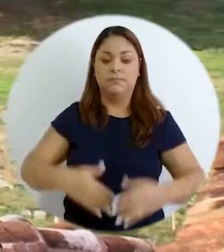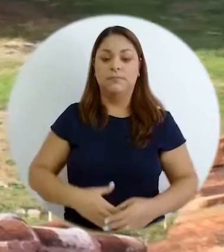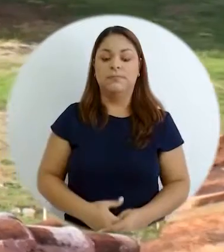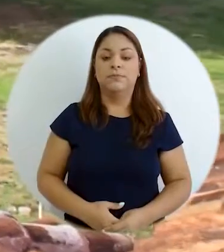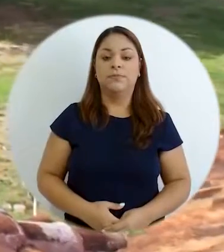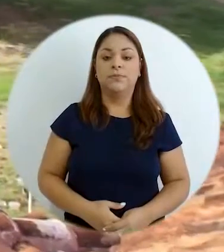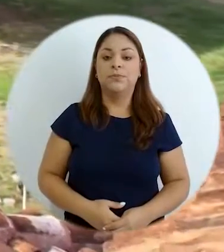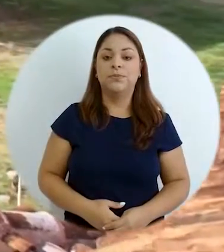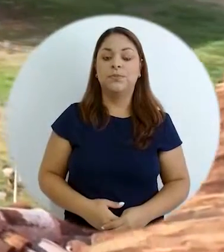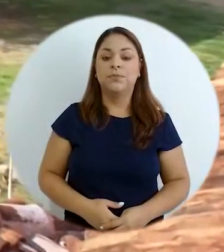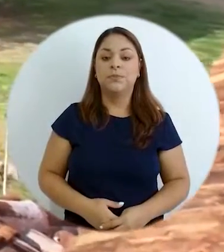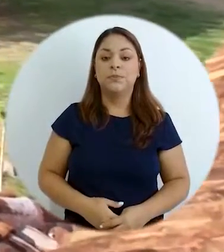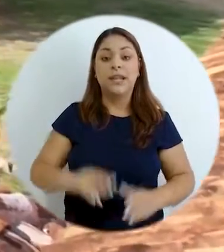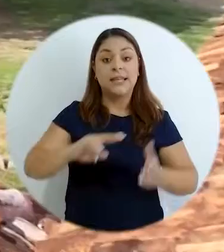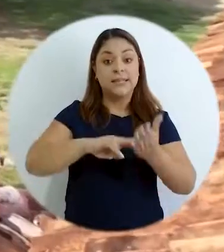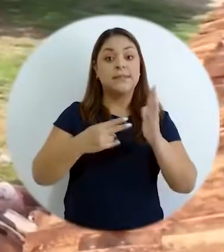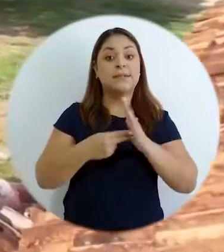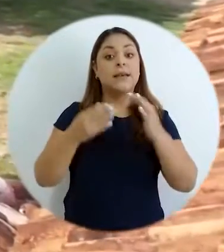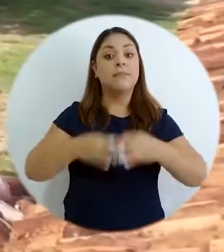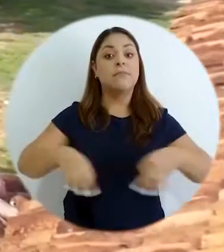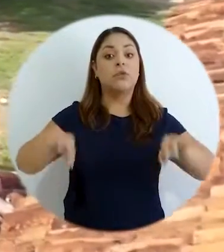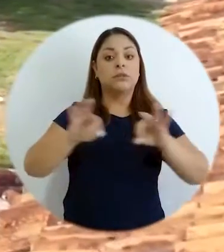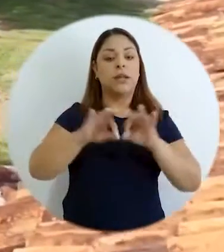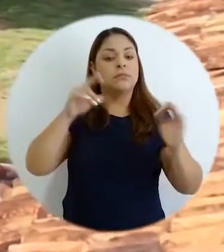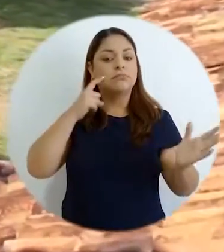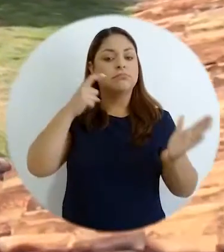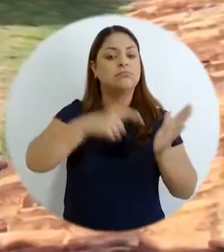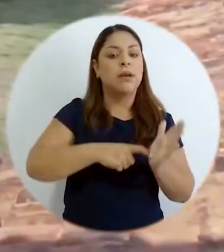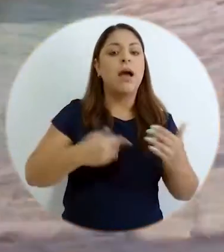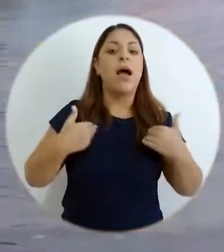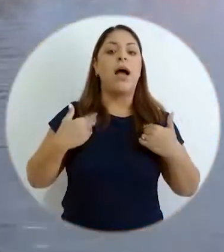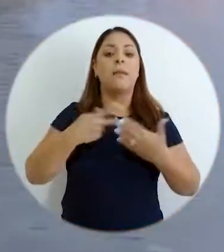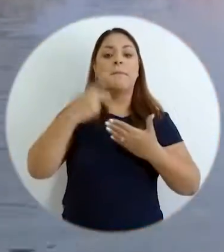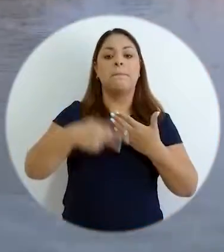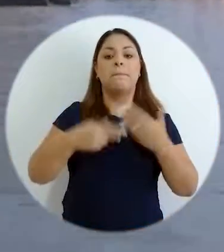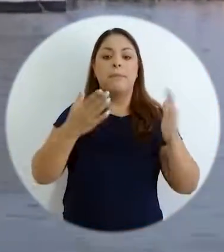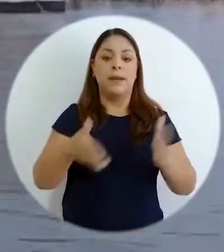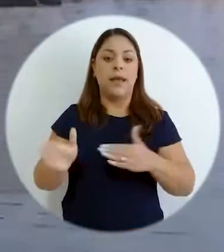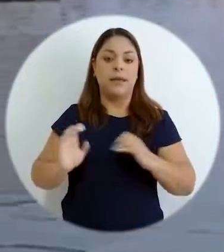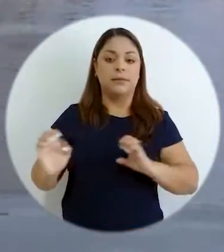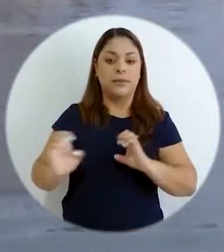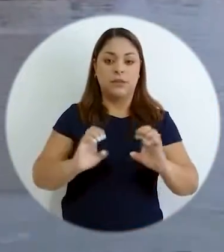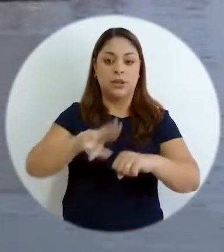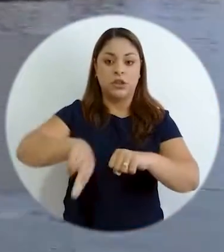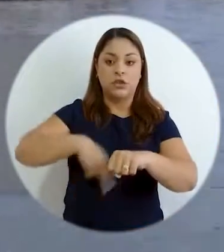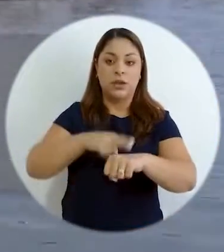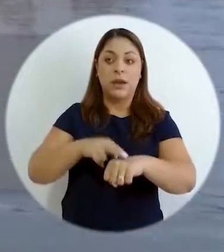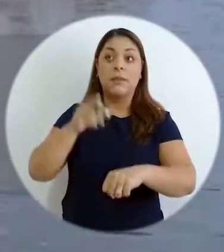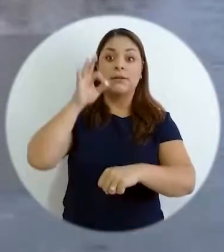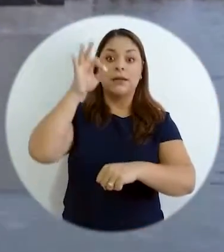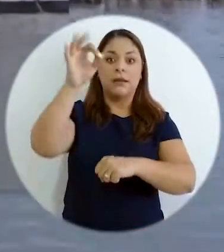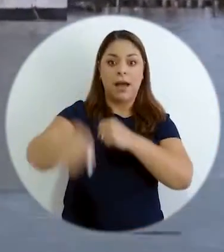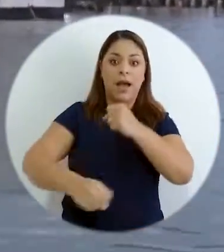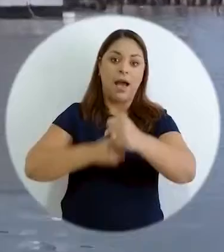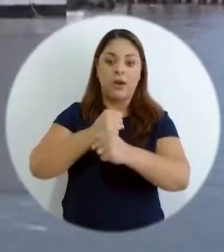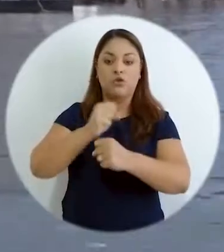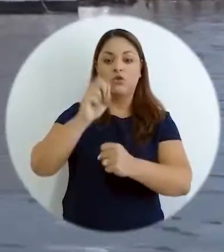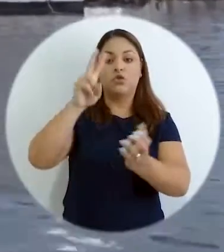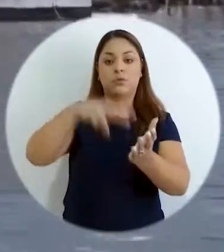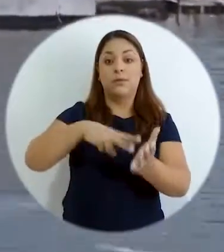una orientación y en este sentido es importante también rescatar que tenemos un plan estratégico nacional al 2050,